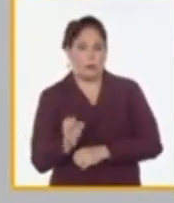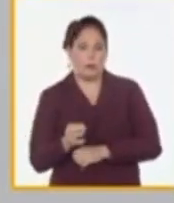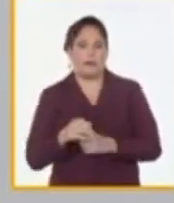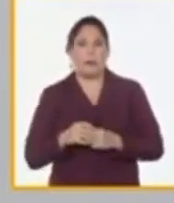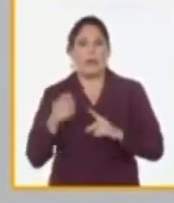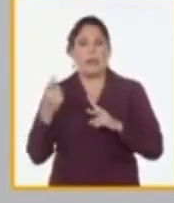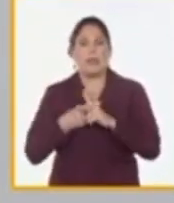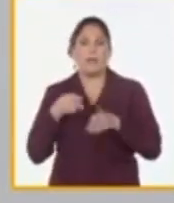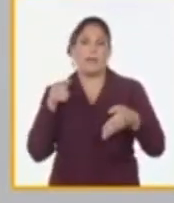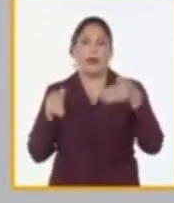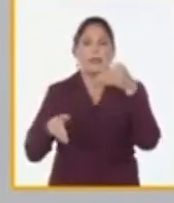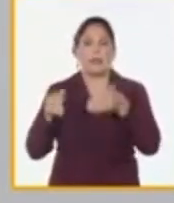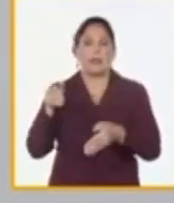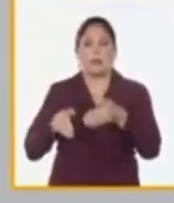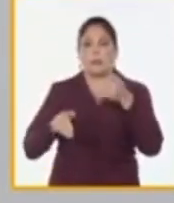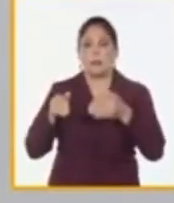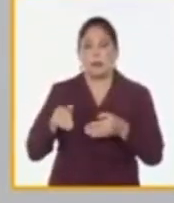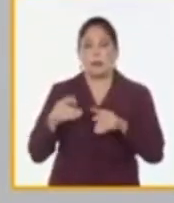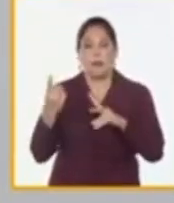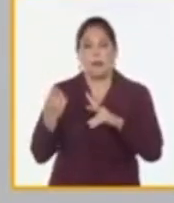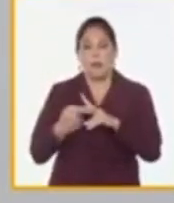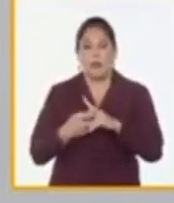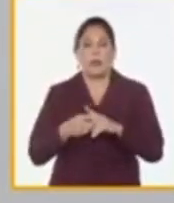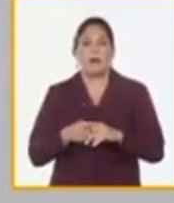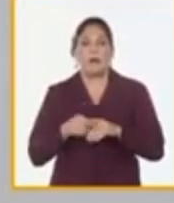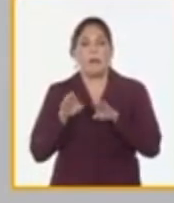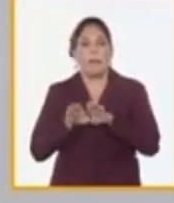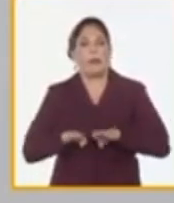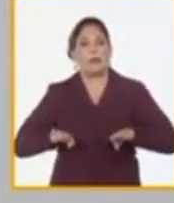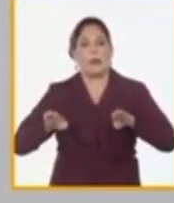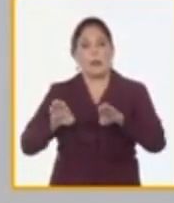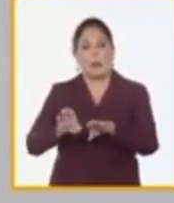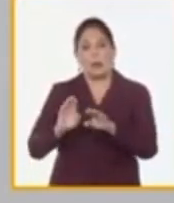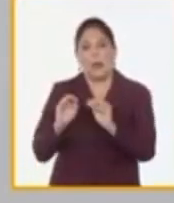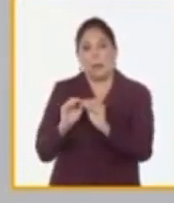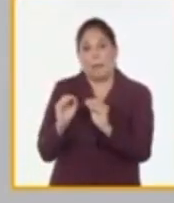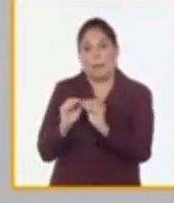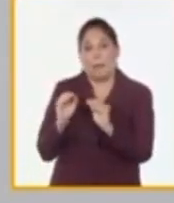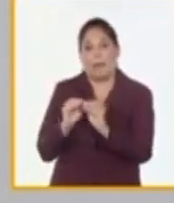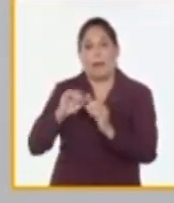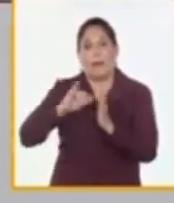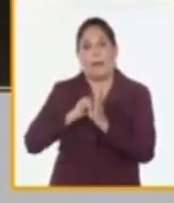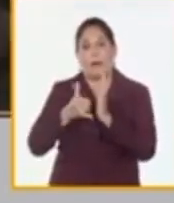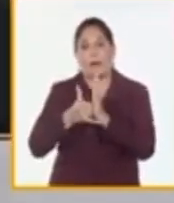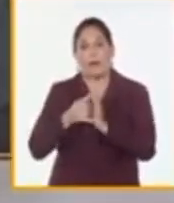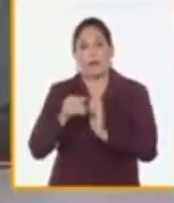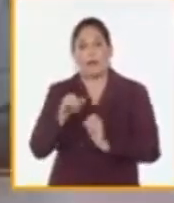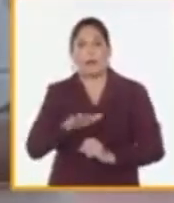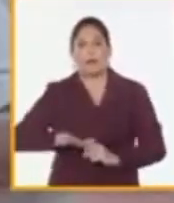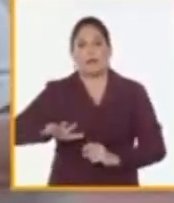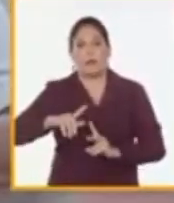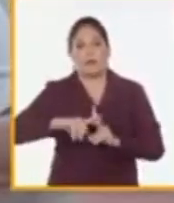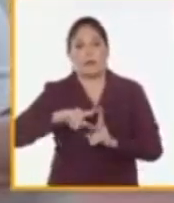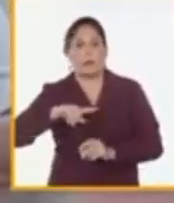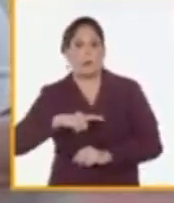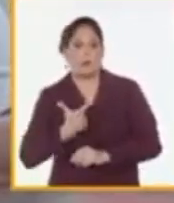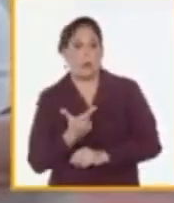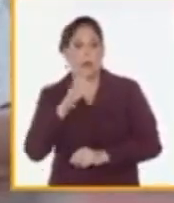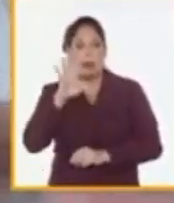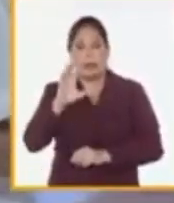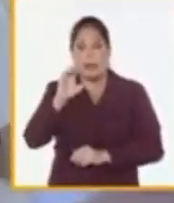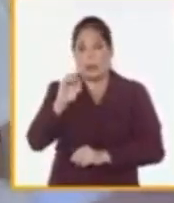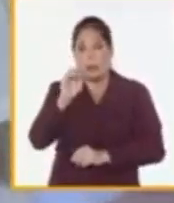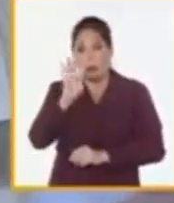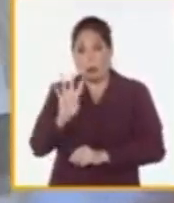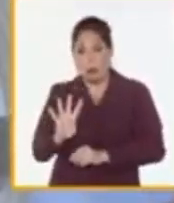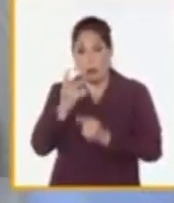participación y de la mesa redonda relacionada con los proyectos socioculturales. Hoy son 504 en el país.